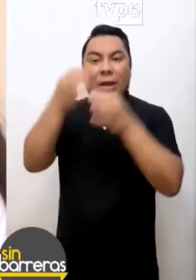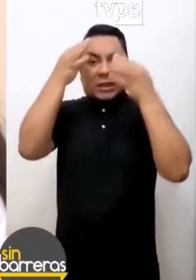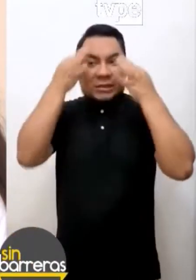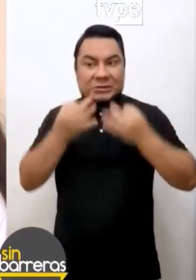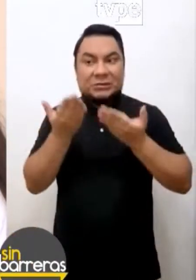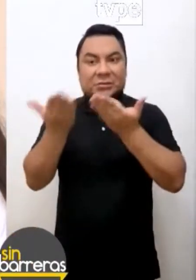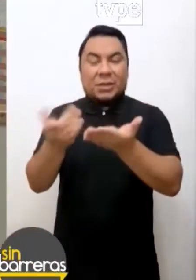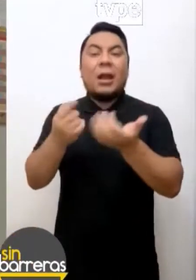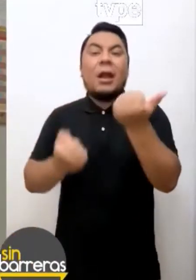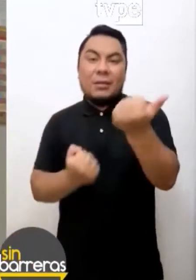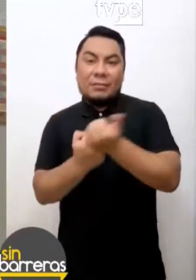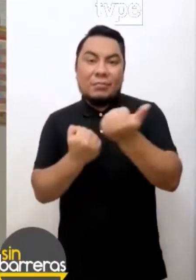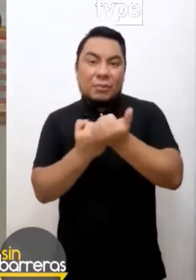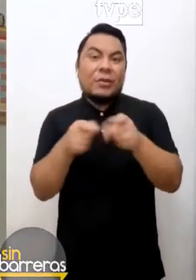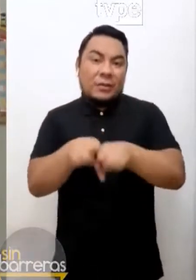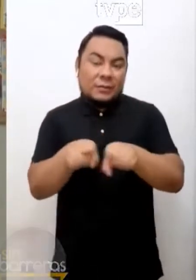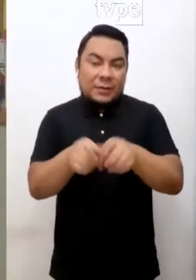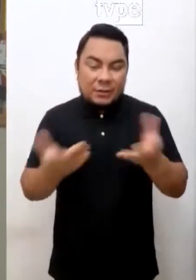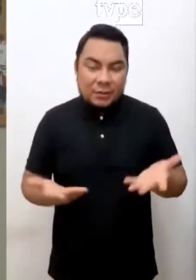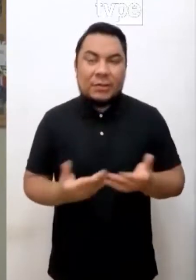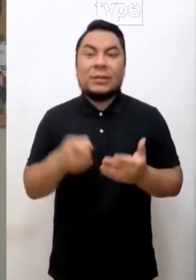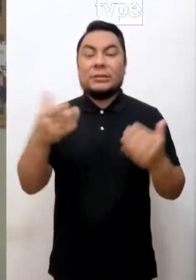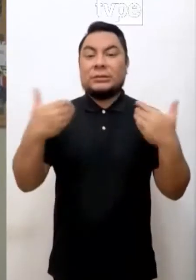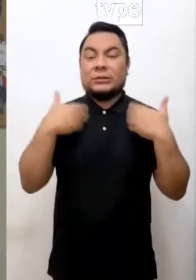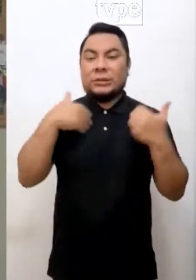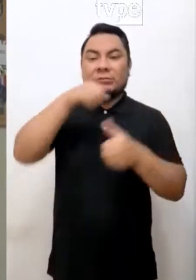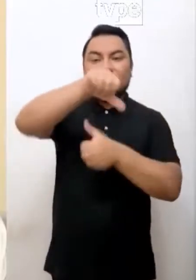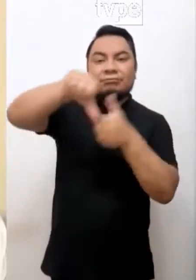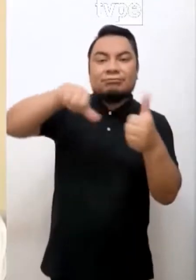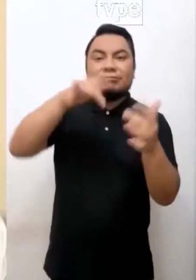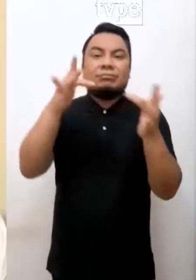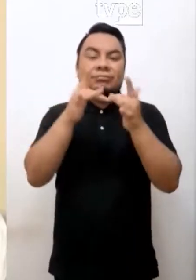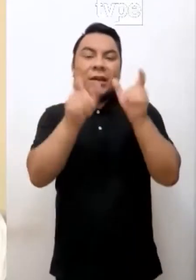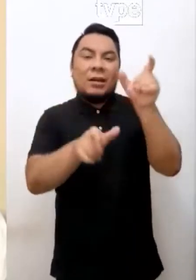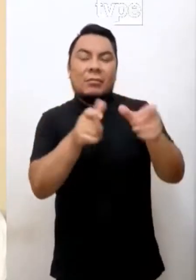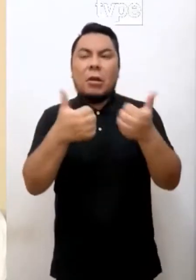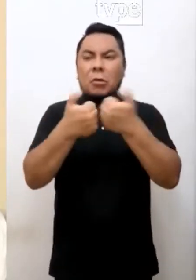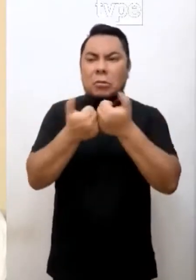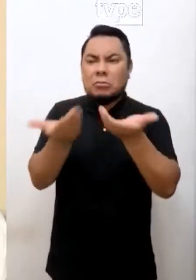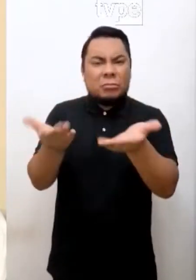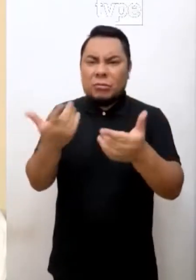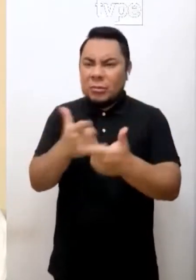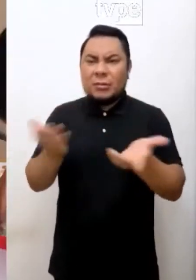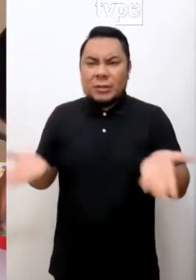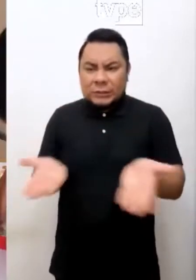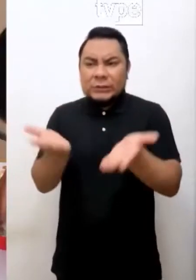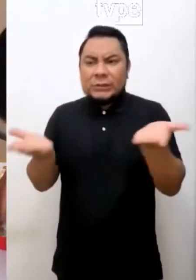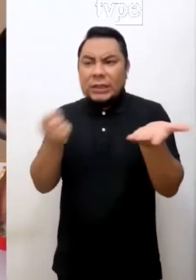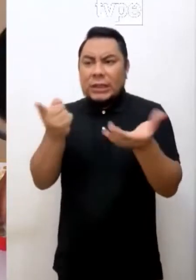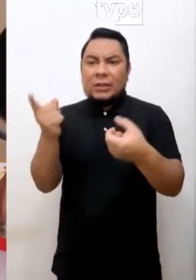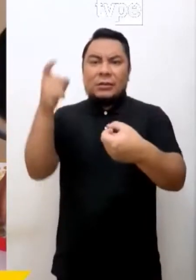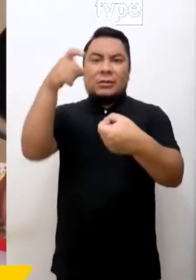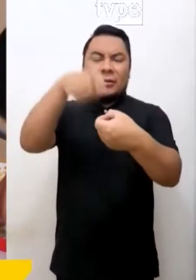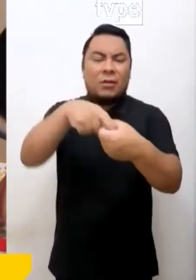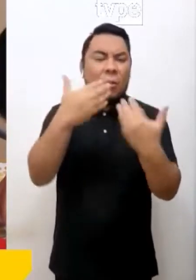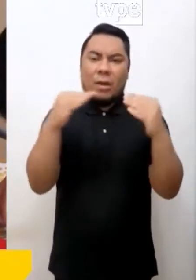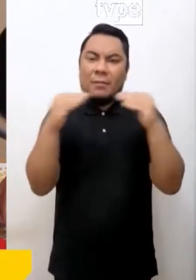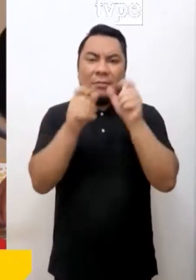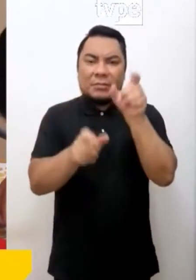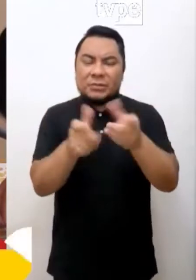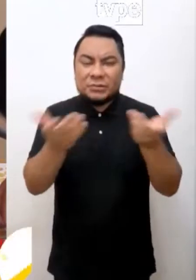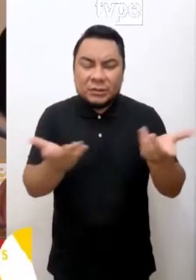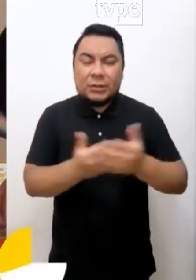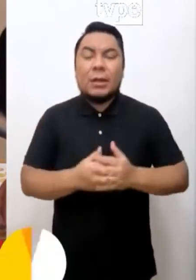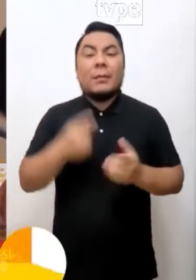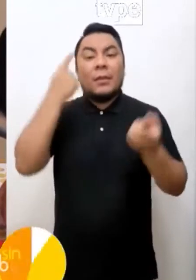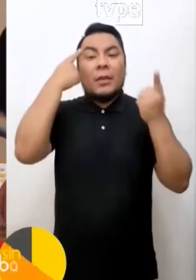propias decisiones, con apoyos desde luego, tener relaciones afectivas, enamorados. O sea, es integrarse como cualquier otra